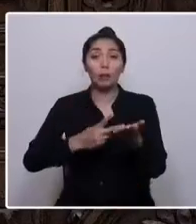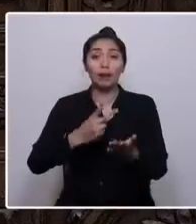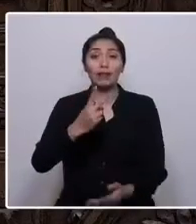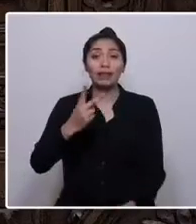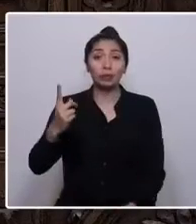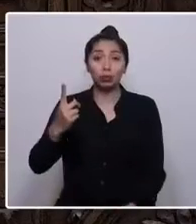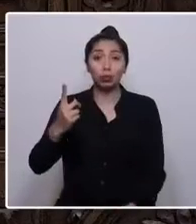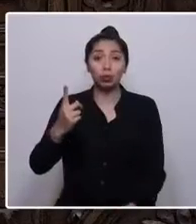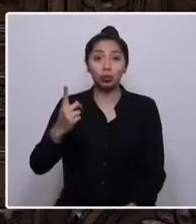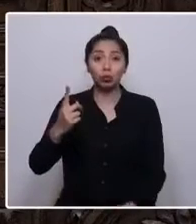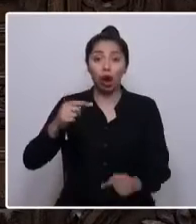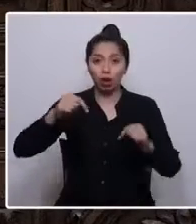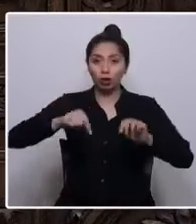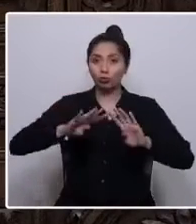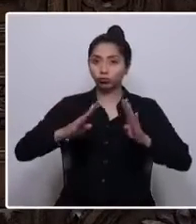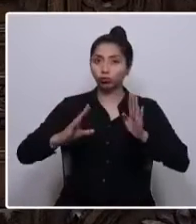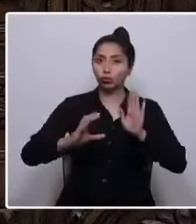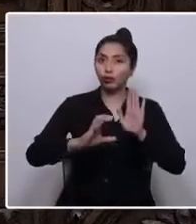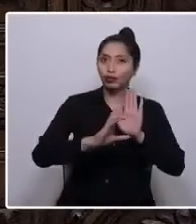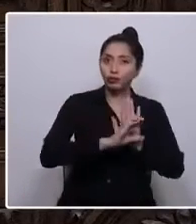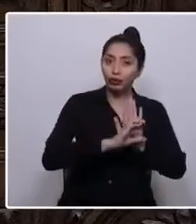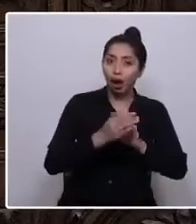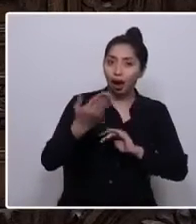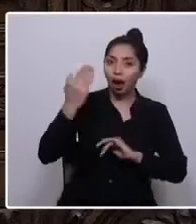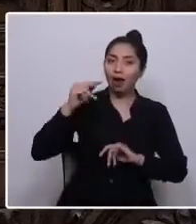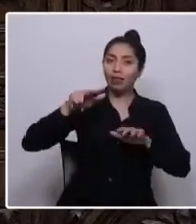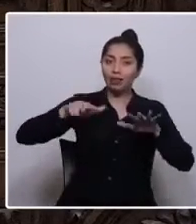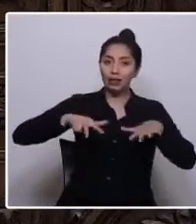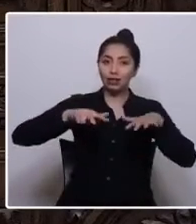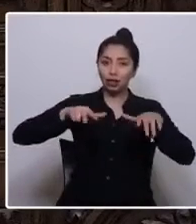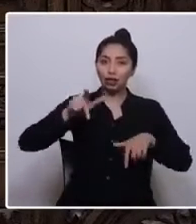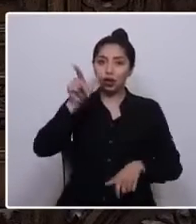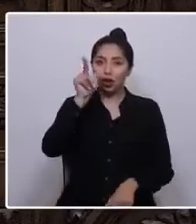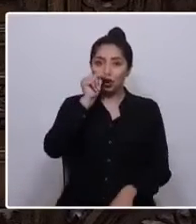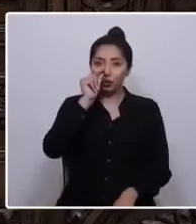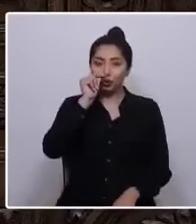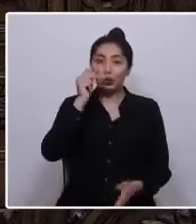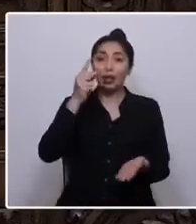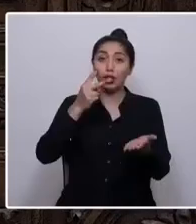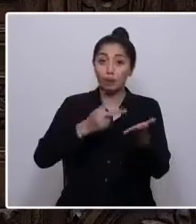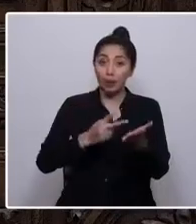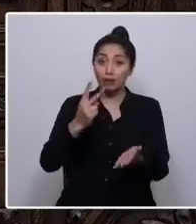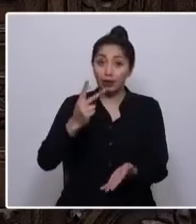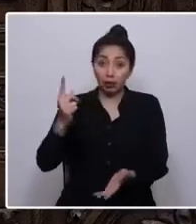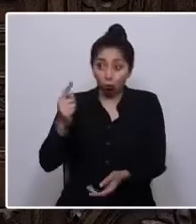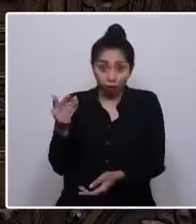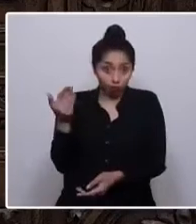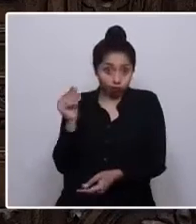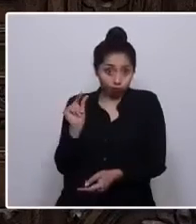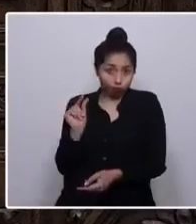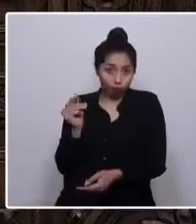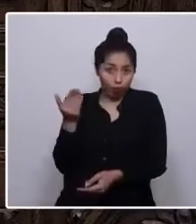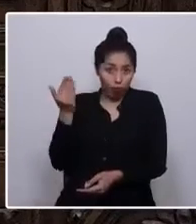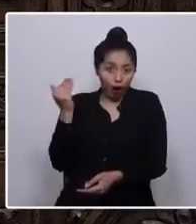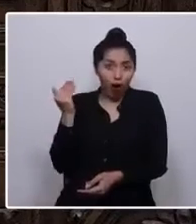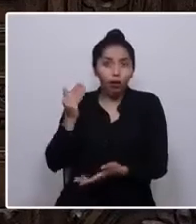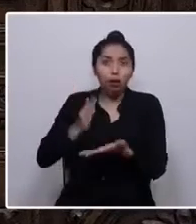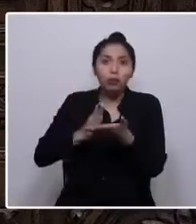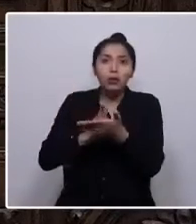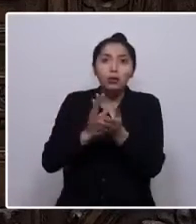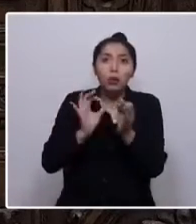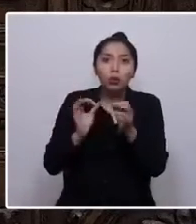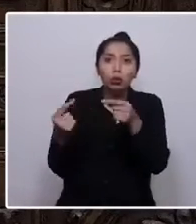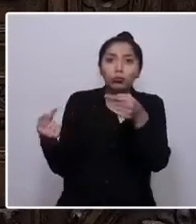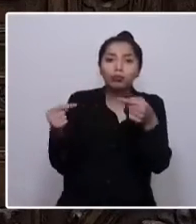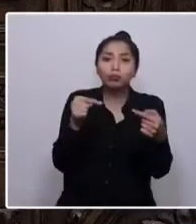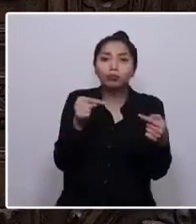convención y el pasado 18 de octubre de 2021, lo que son las cosas, partimos con la discusión del